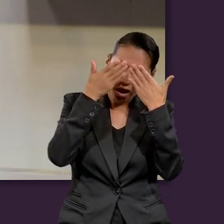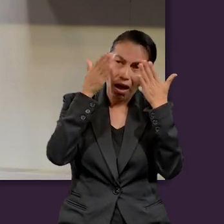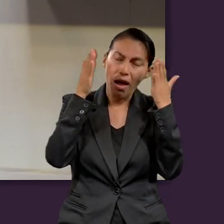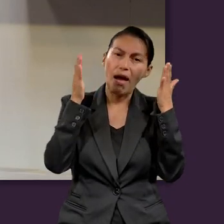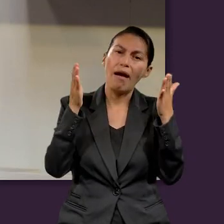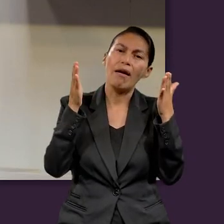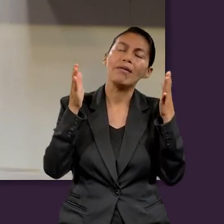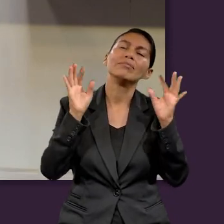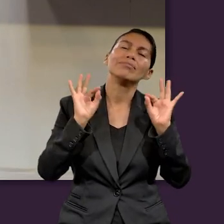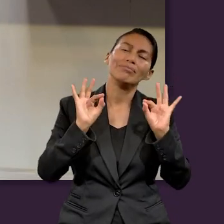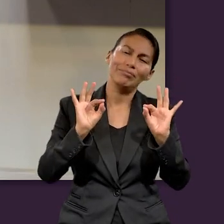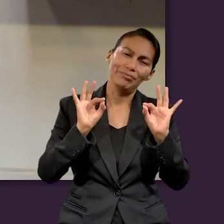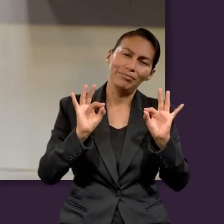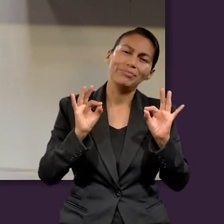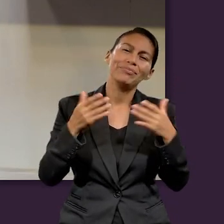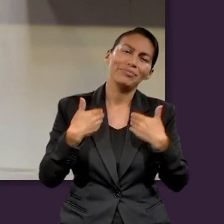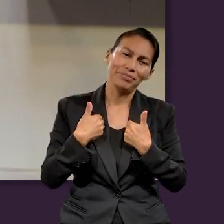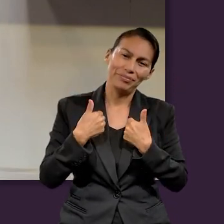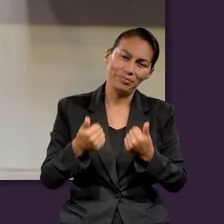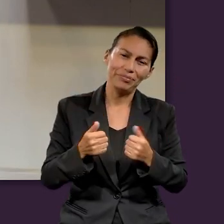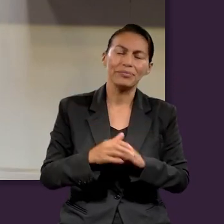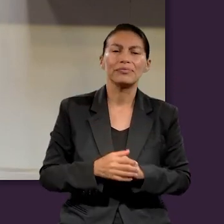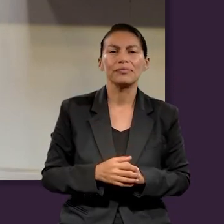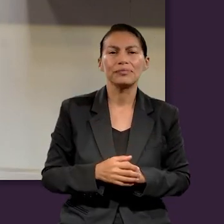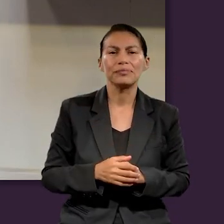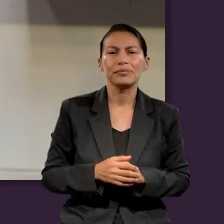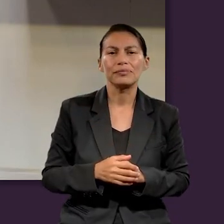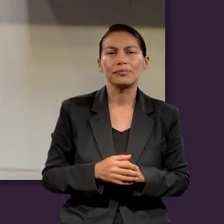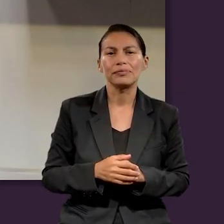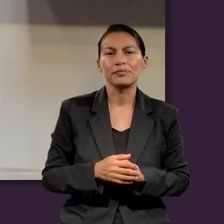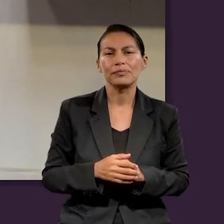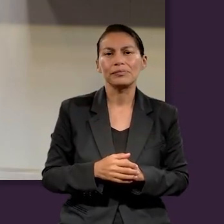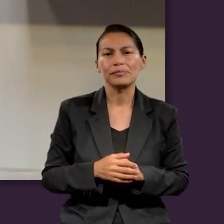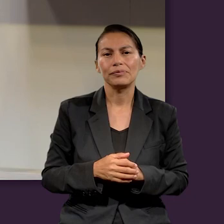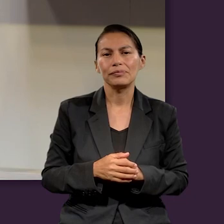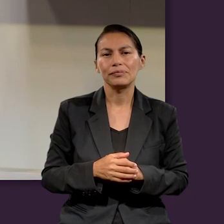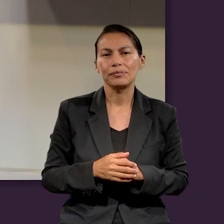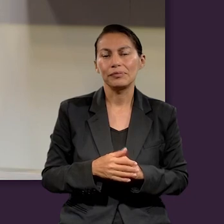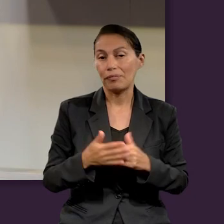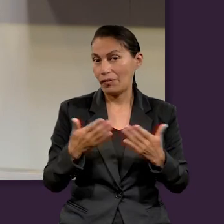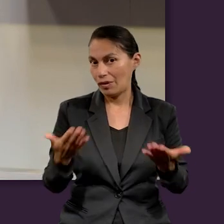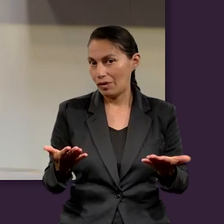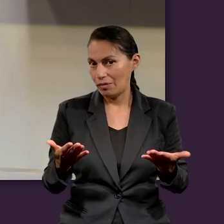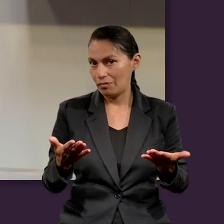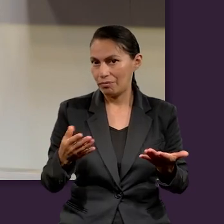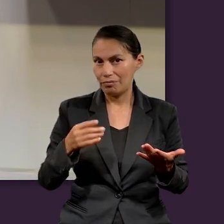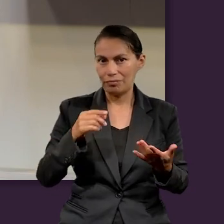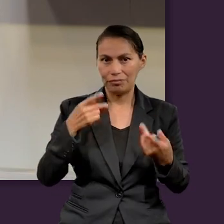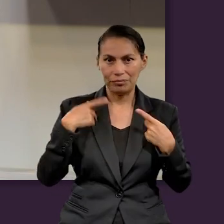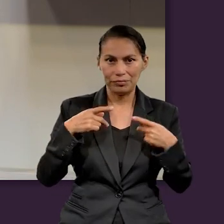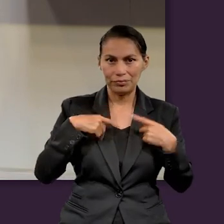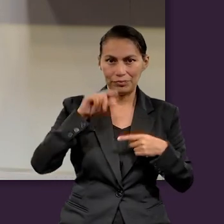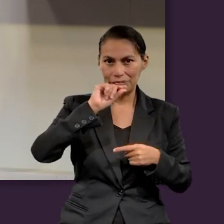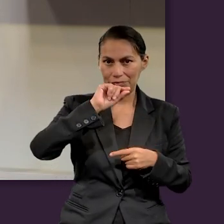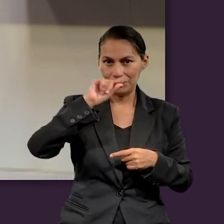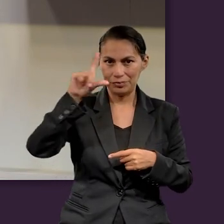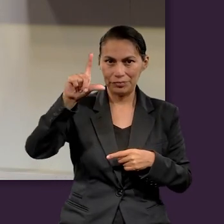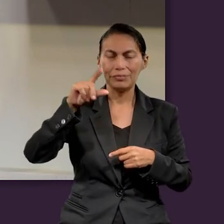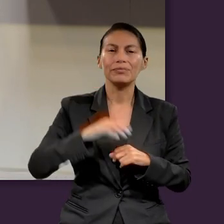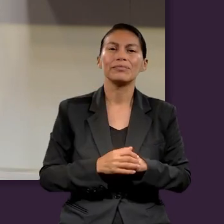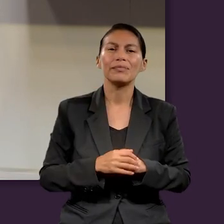quienes nos pueden ayudar a poder entender este aspecto de nuestra lección. Y tenemos